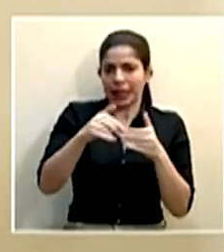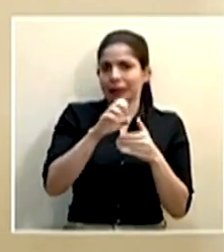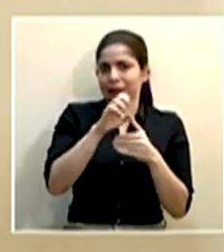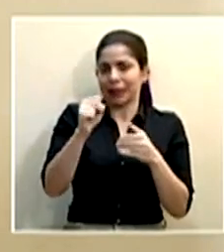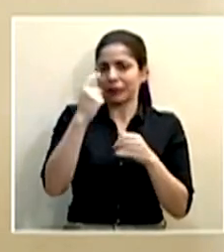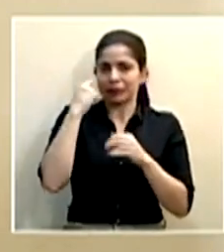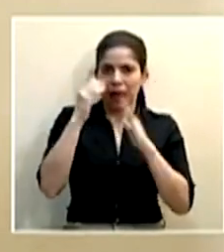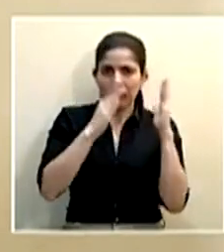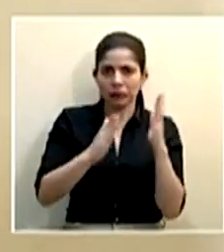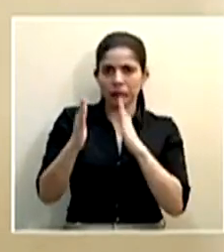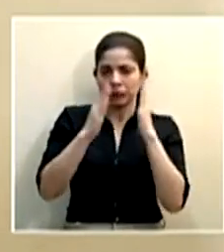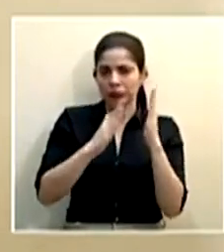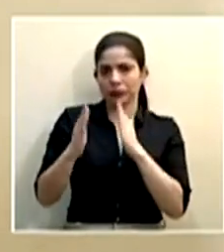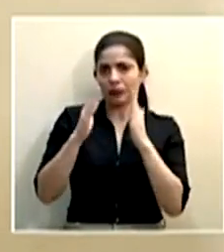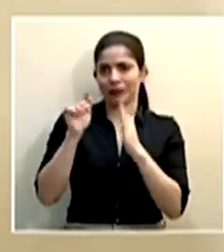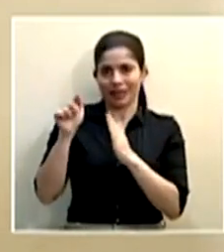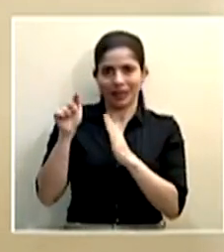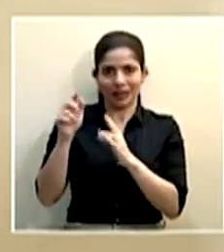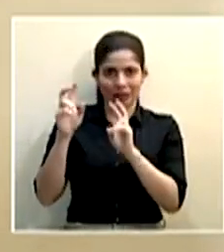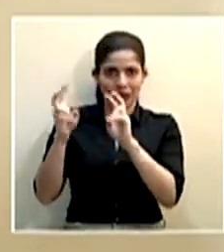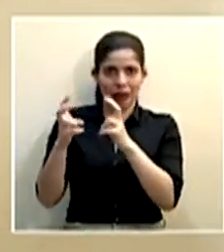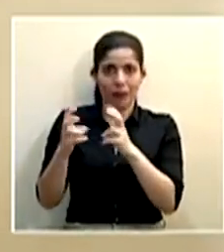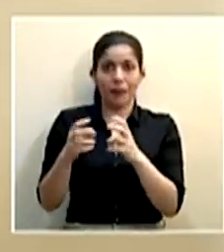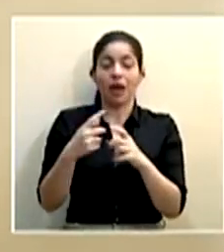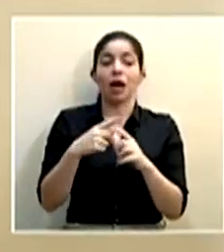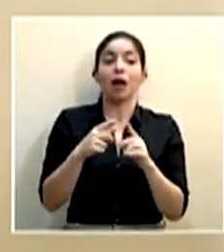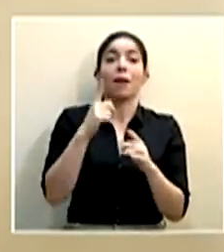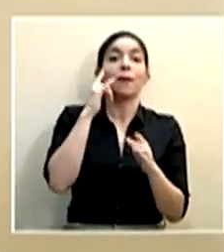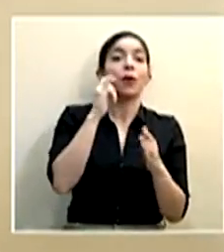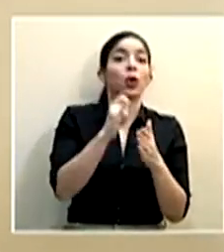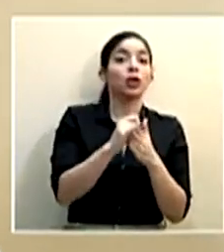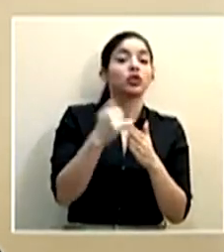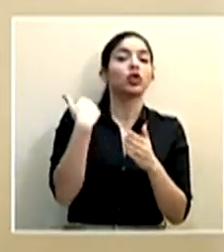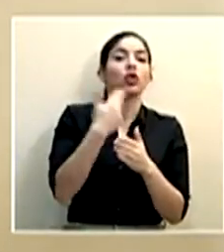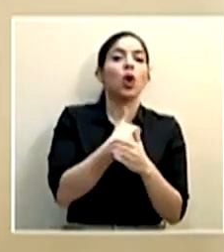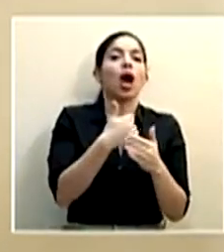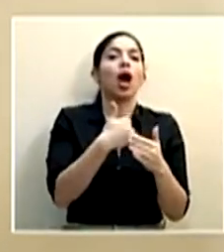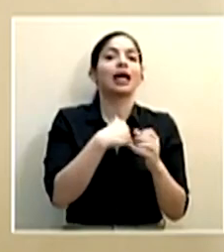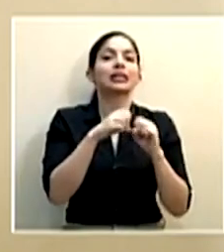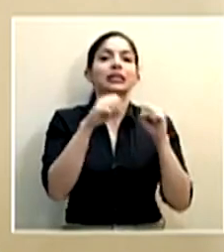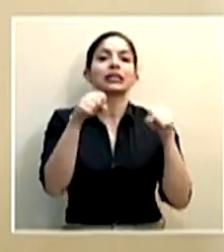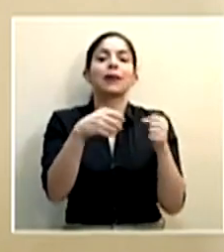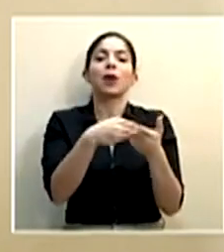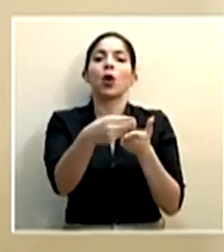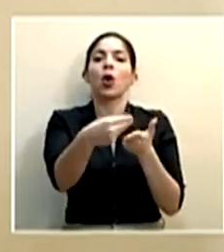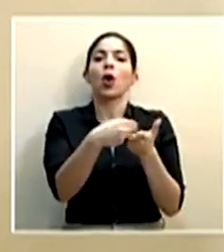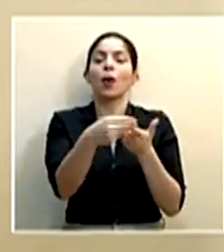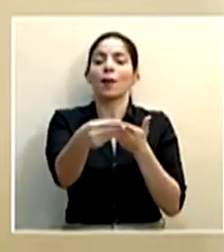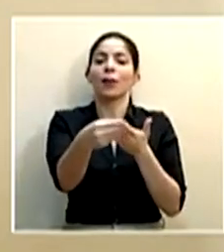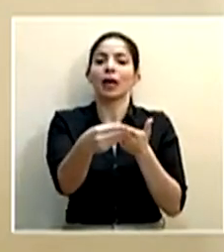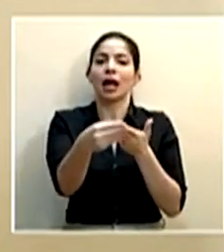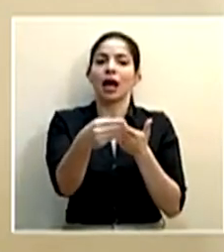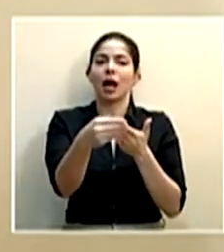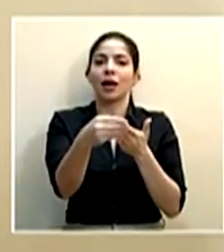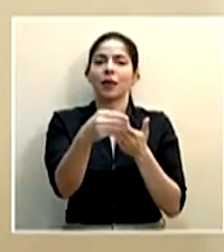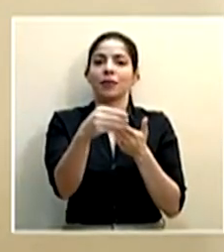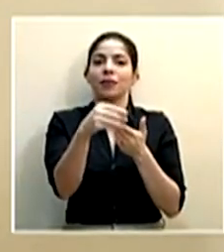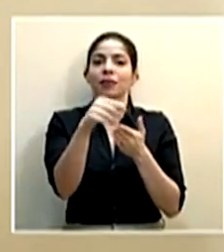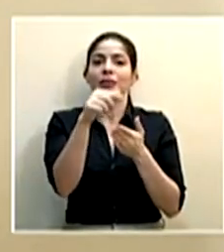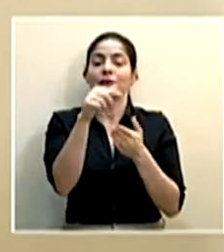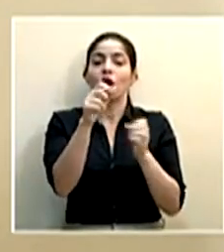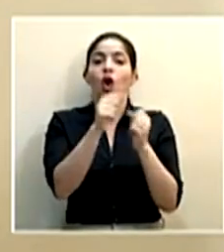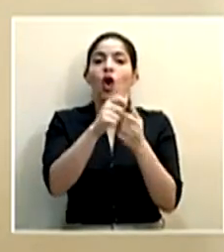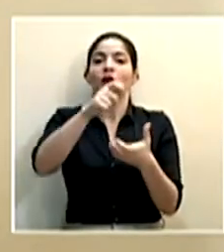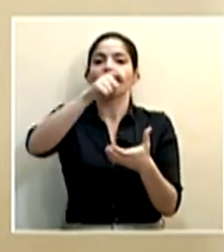avanzar fuertemente en esa dirección, aún lo anterior, tenemos el sistema de compra en el sitio con